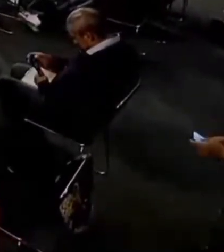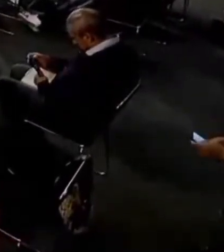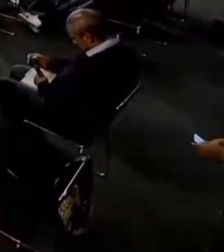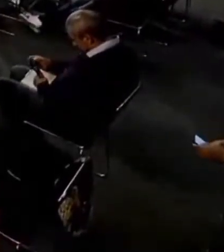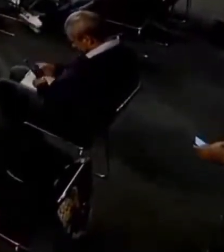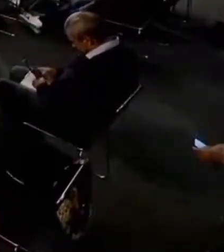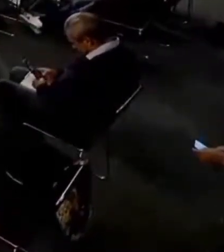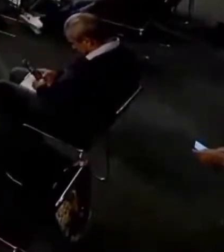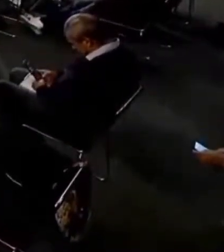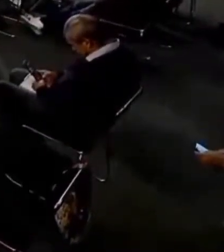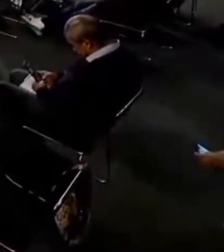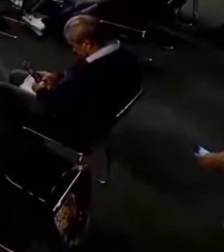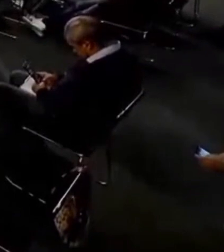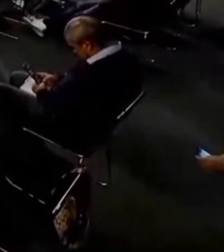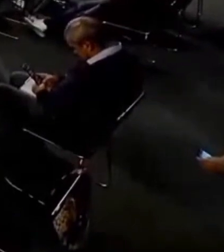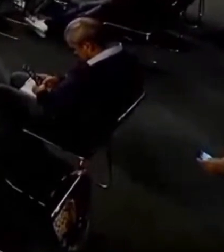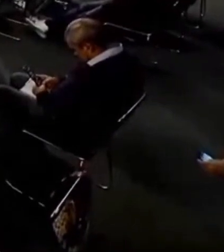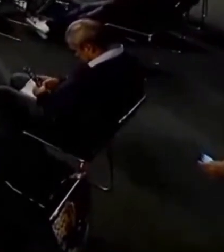un acuerdo.